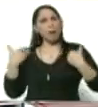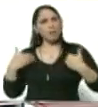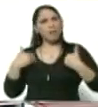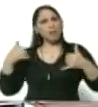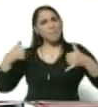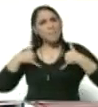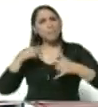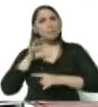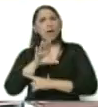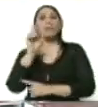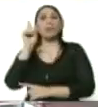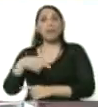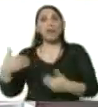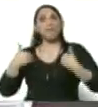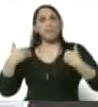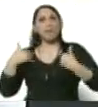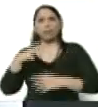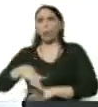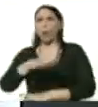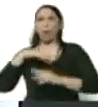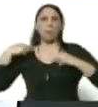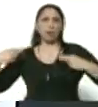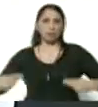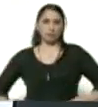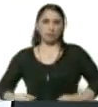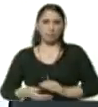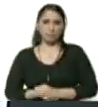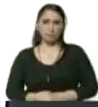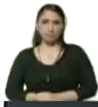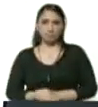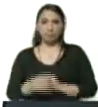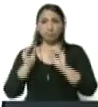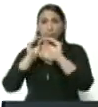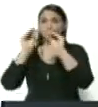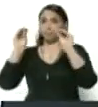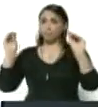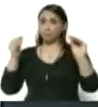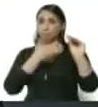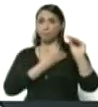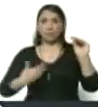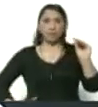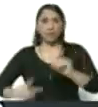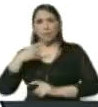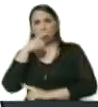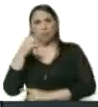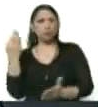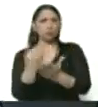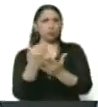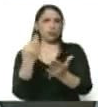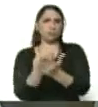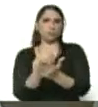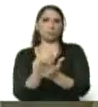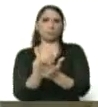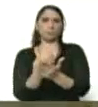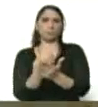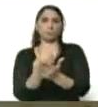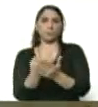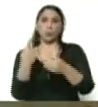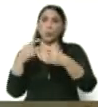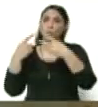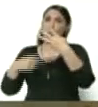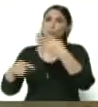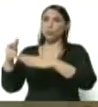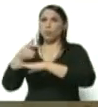país, está afectando a toda la humanidad. Por eso el llamado del presidente Nicolás Maduro siempre ha sido, bueno, a los otros